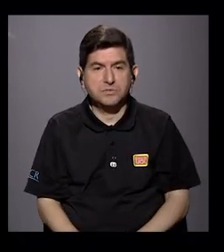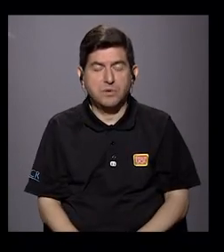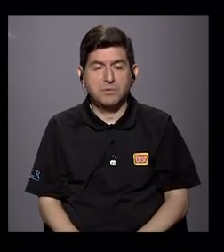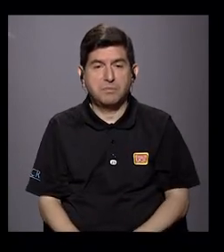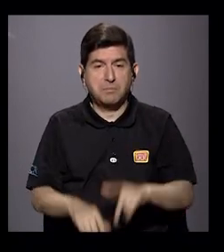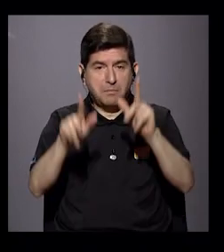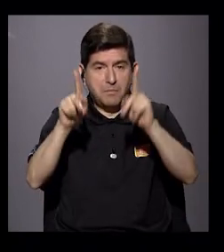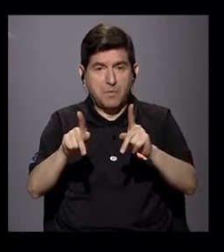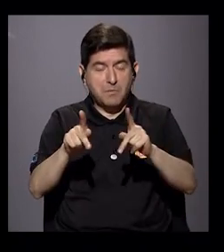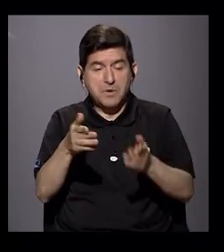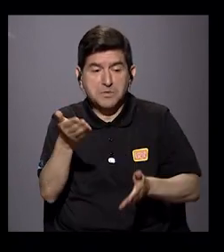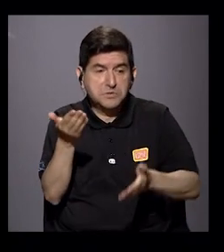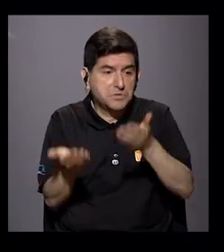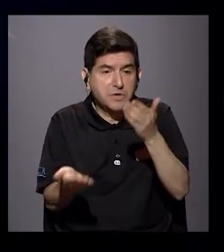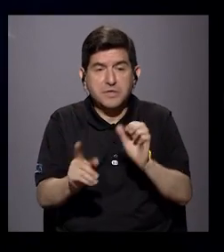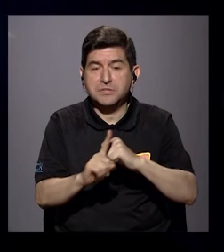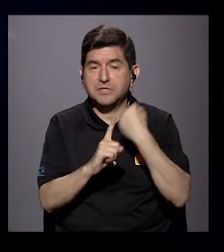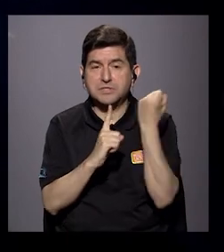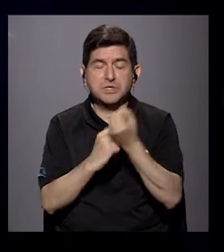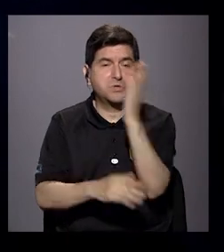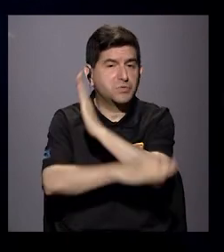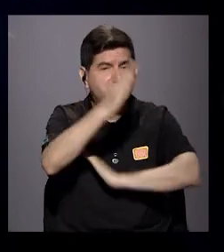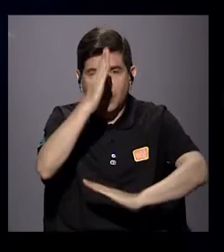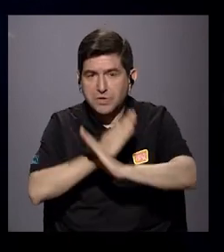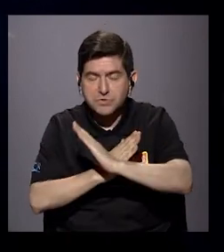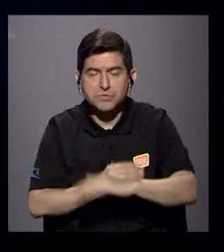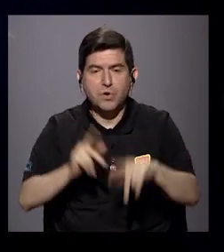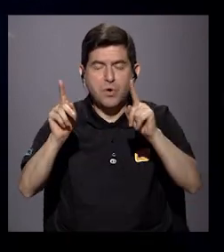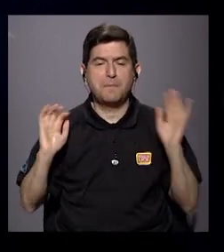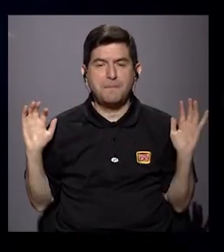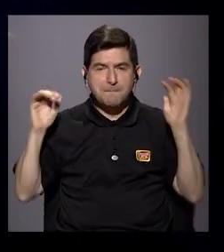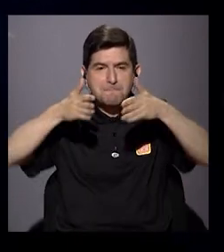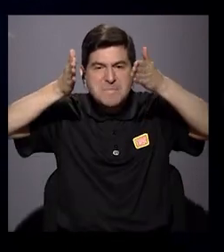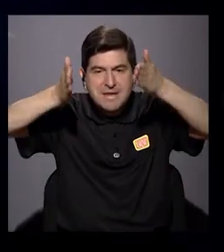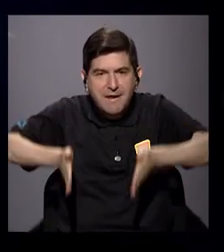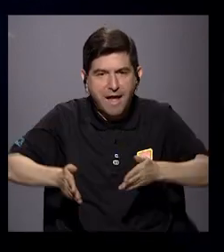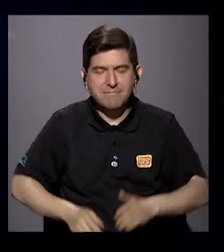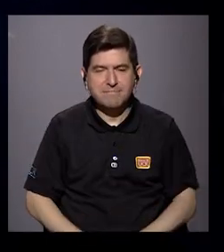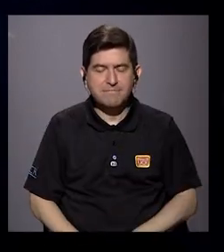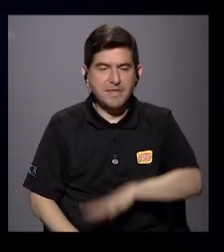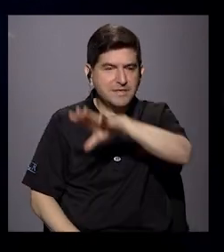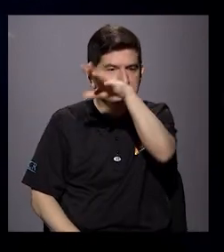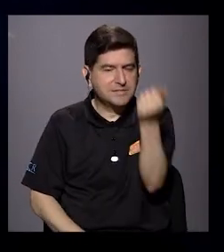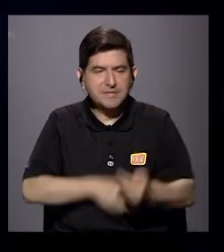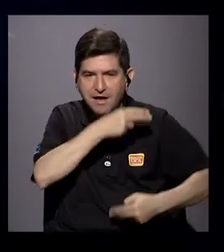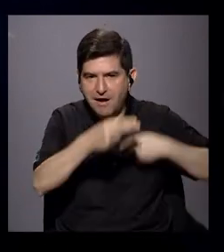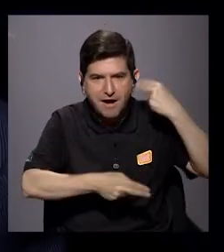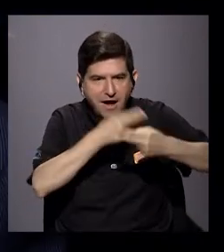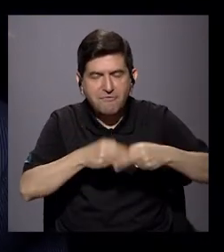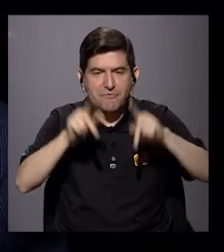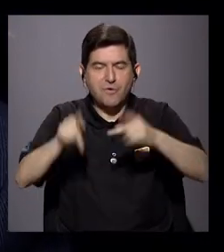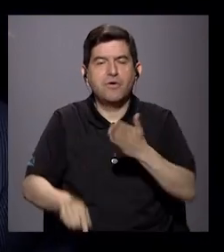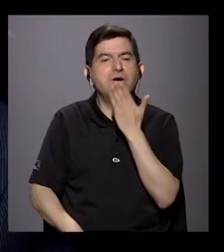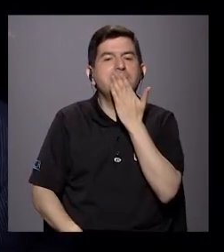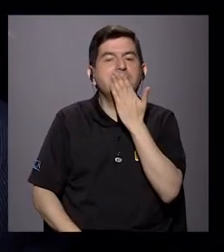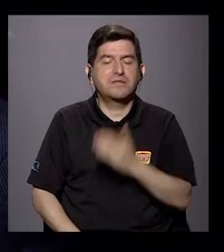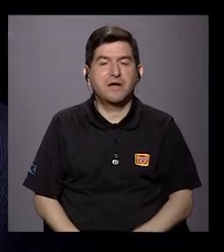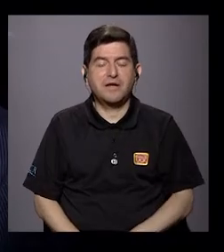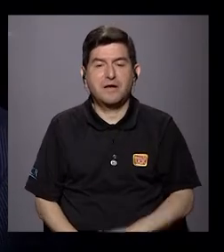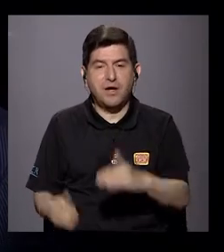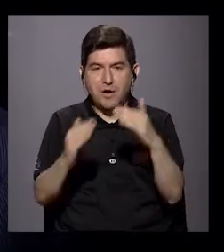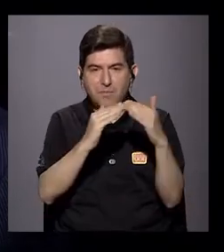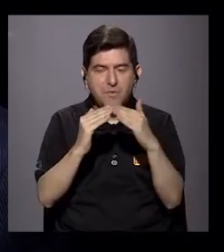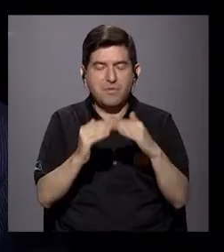trabajar más con personas con discapacidad, personas migrantes, afrodescendientes, personas indígenas,